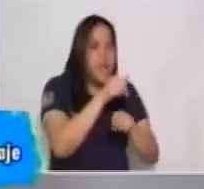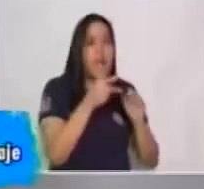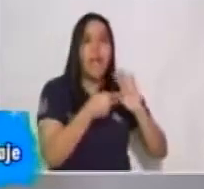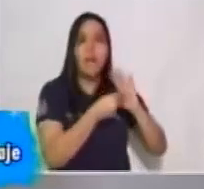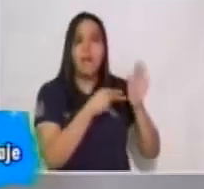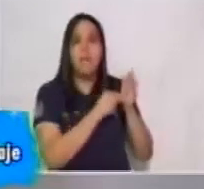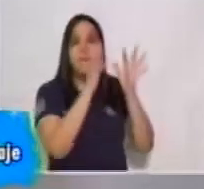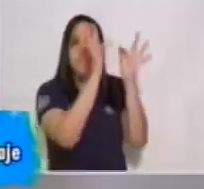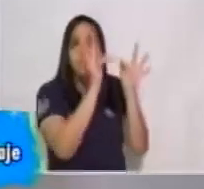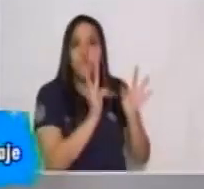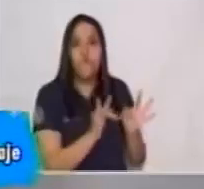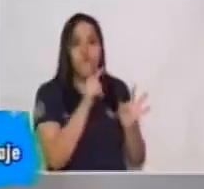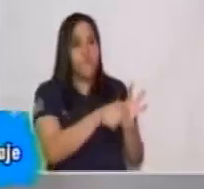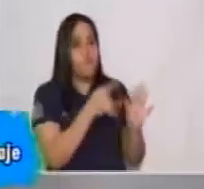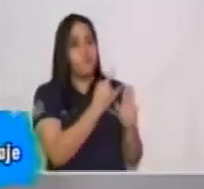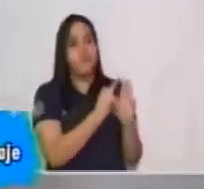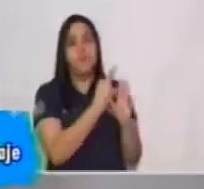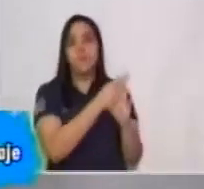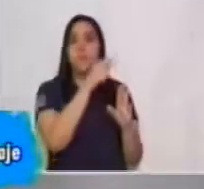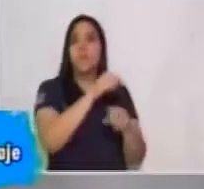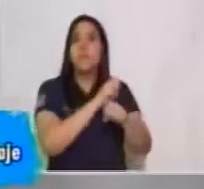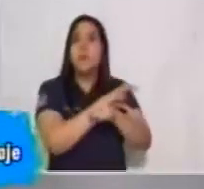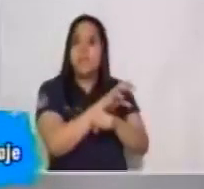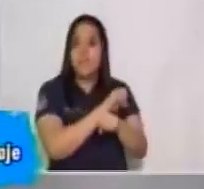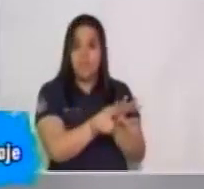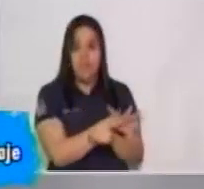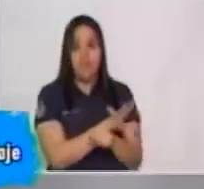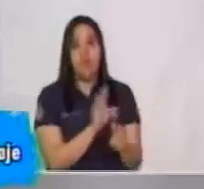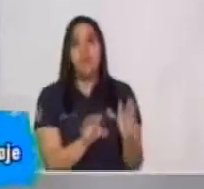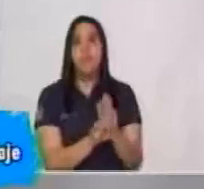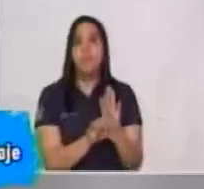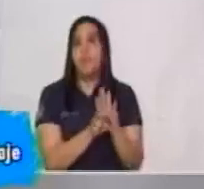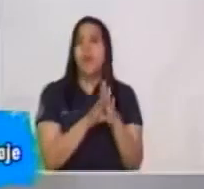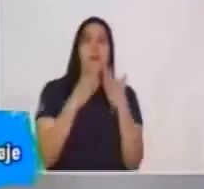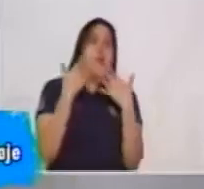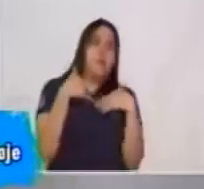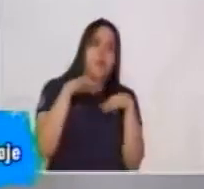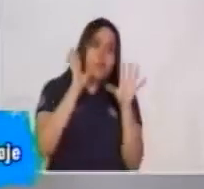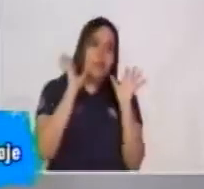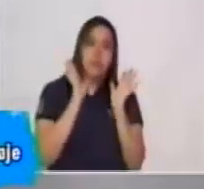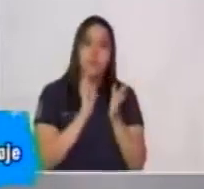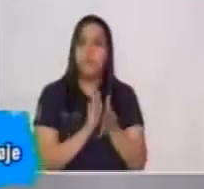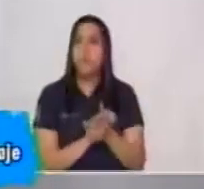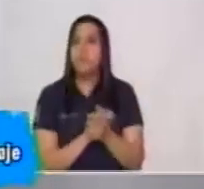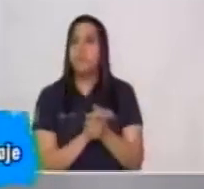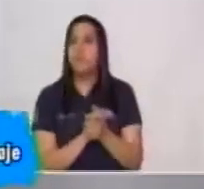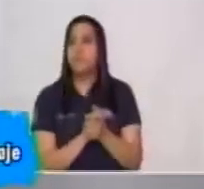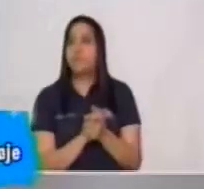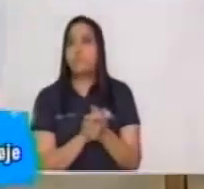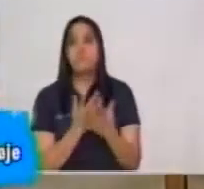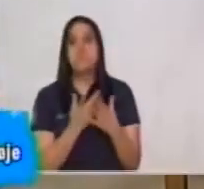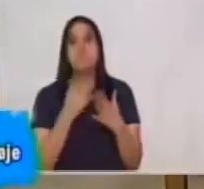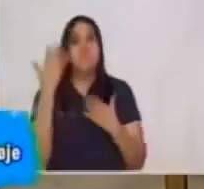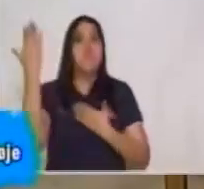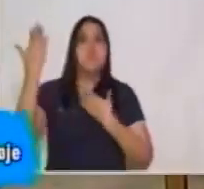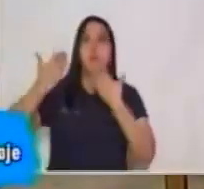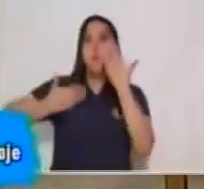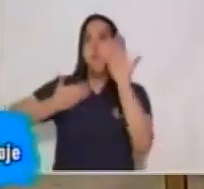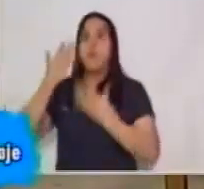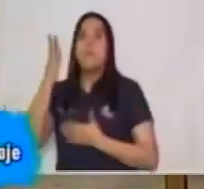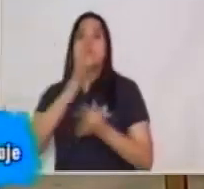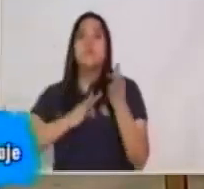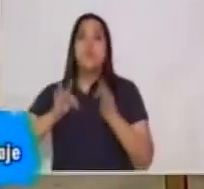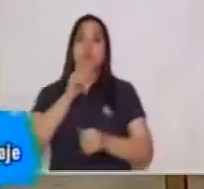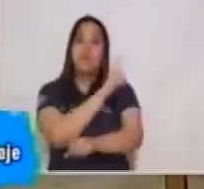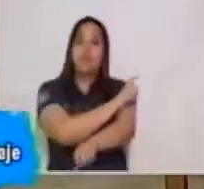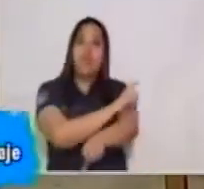forma en cómo se da y el uso que se da de ese mensaje. El ejemplo más claro de la función poética, los poemas y los cuentos.